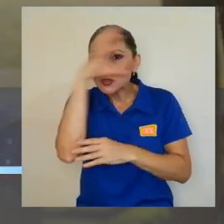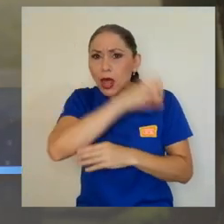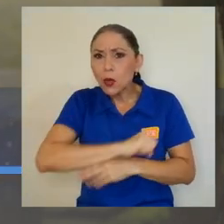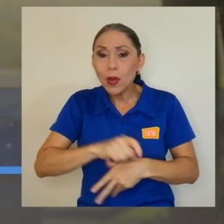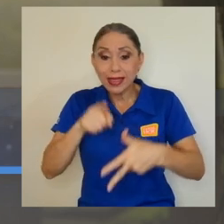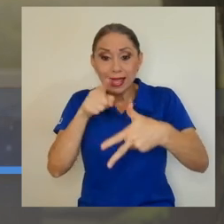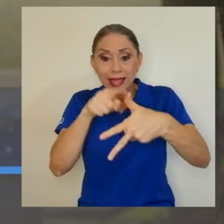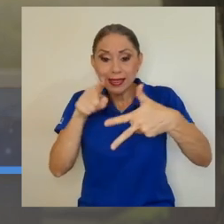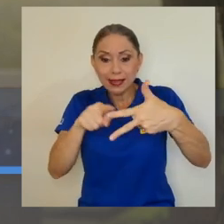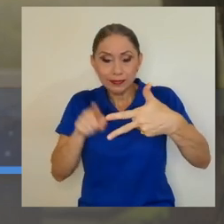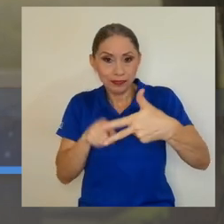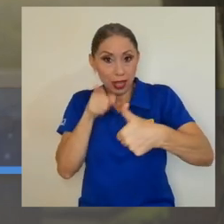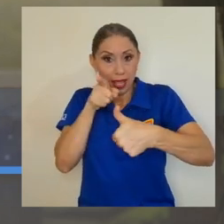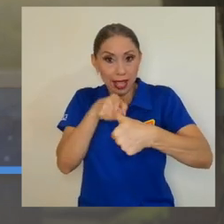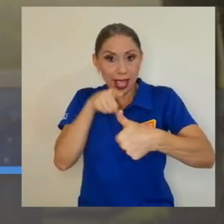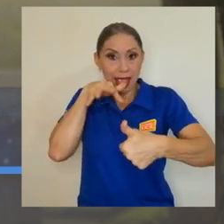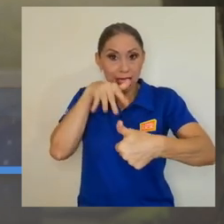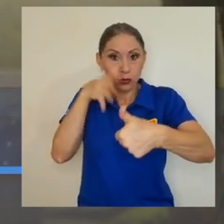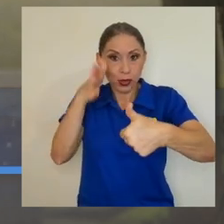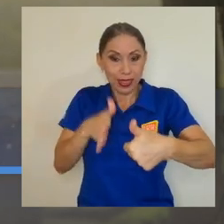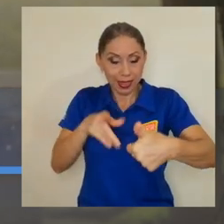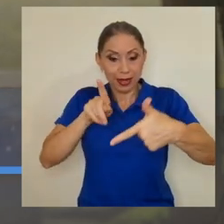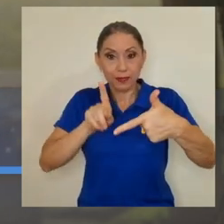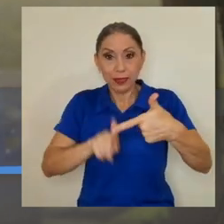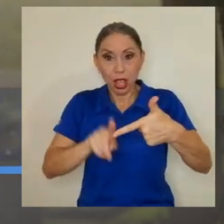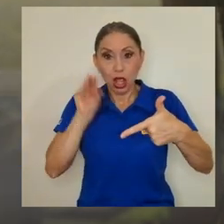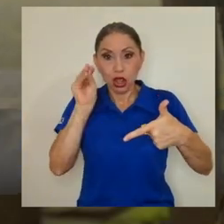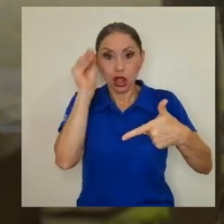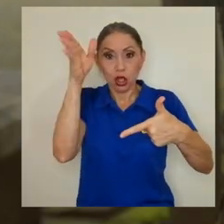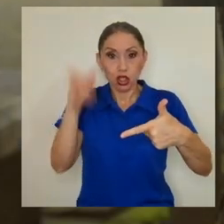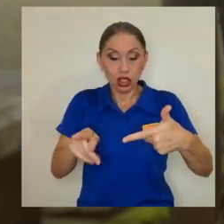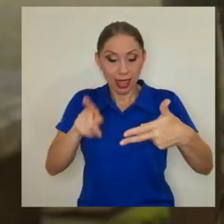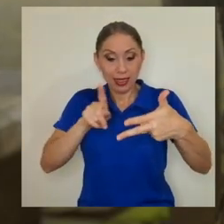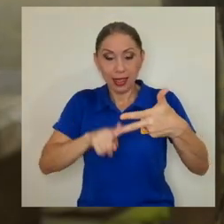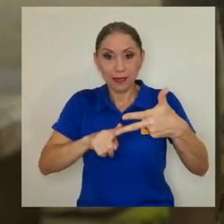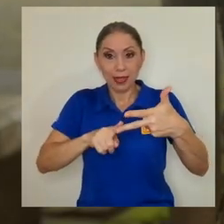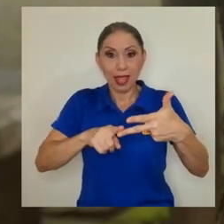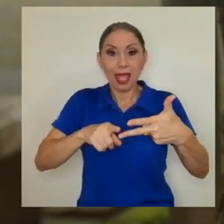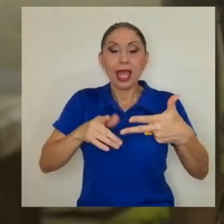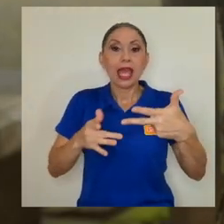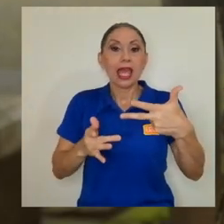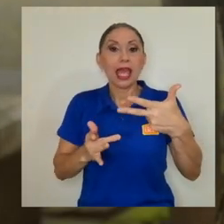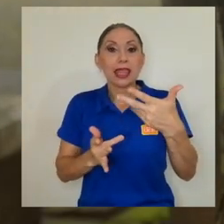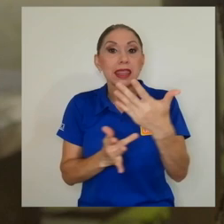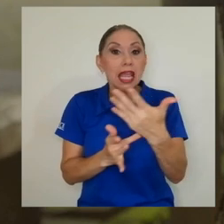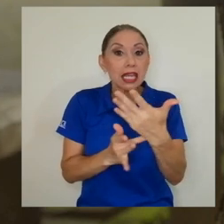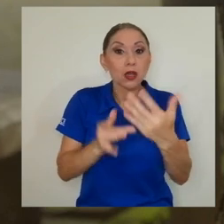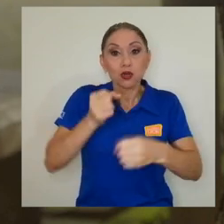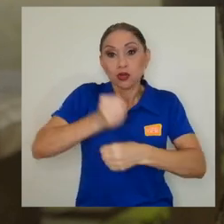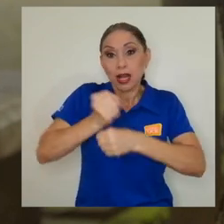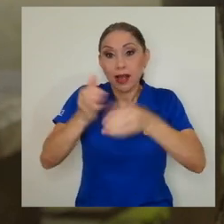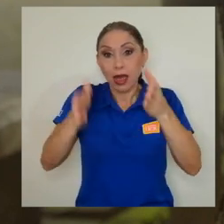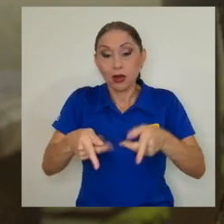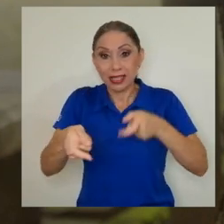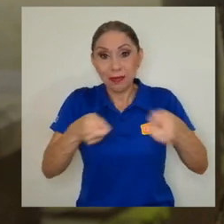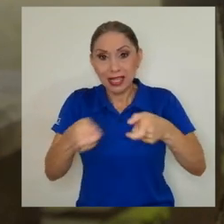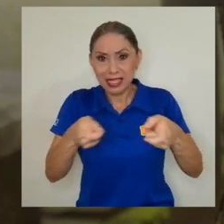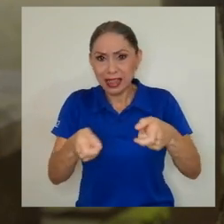con las cuales nosotros trabajamos, la población estudiantil, la población docente y la población de técnicos administrativos,